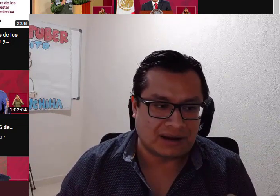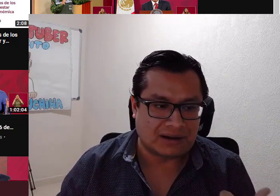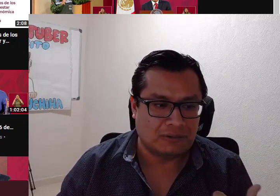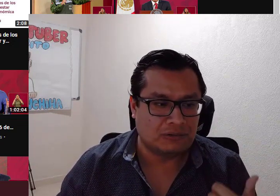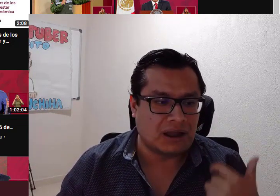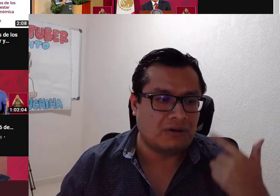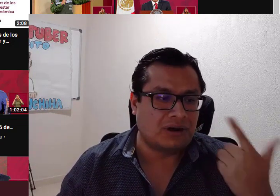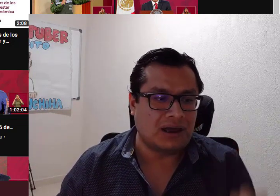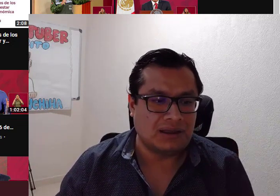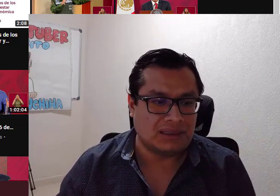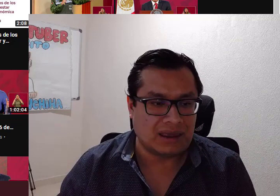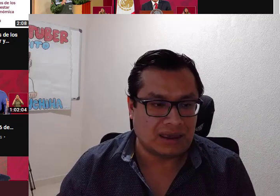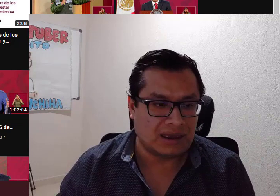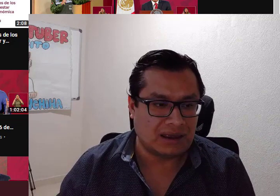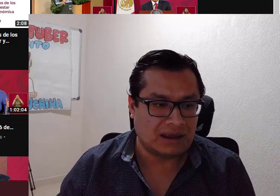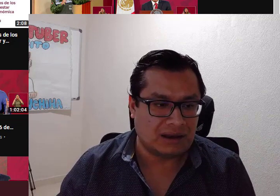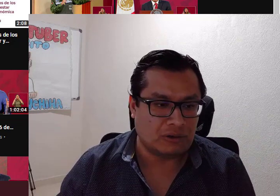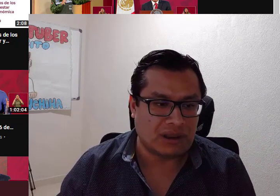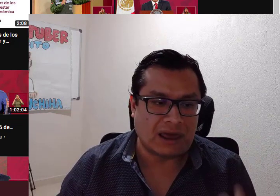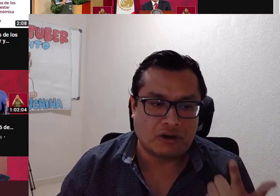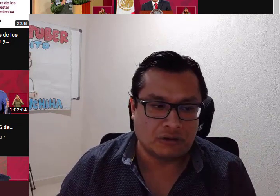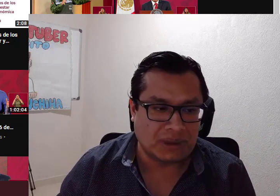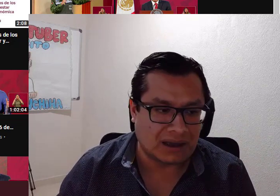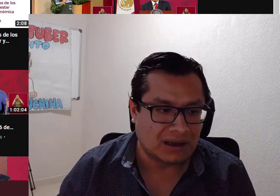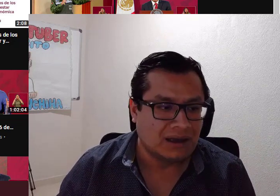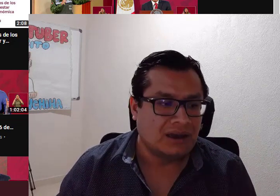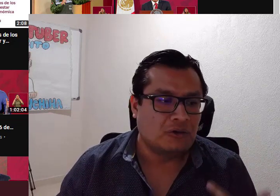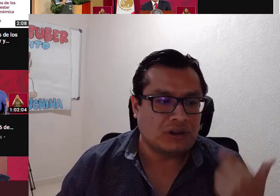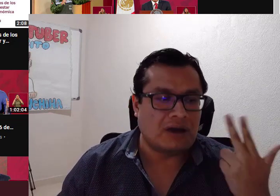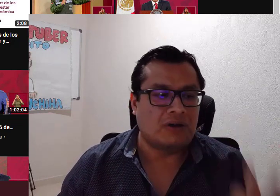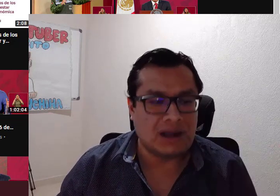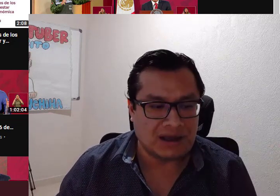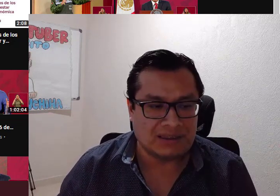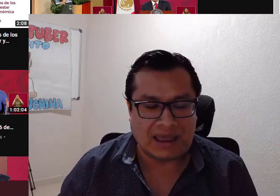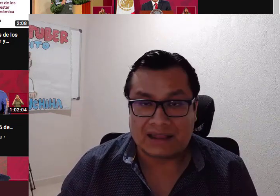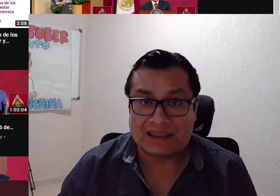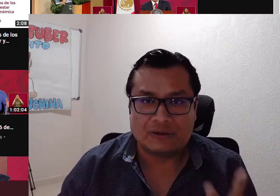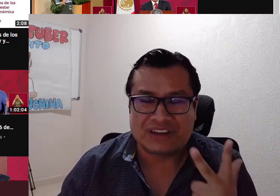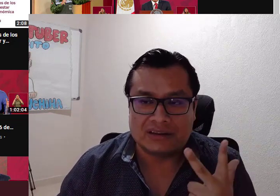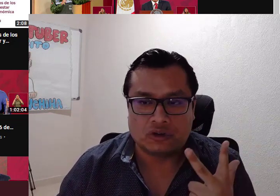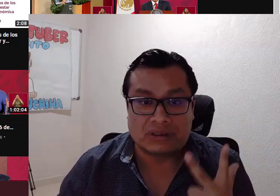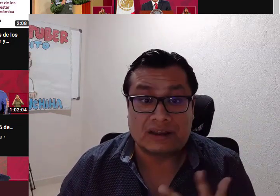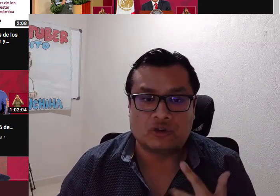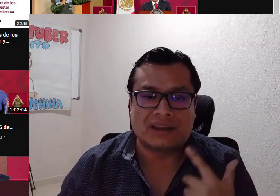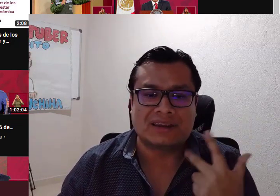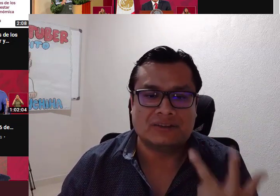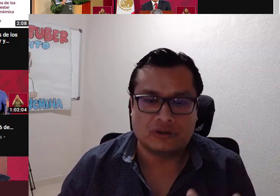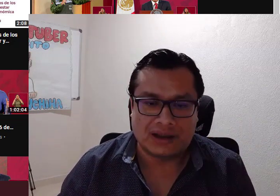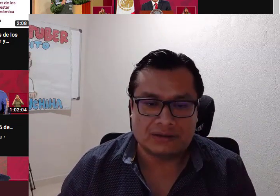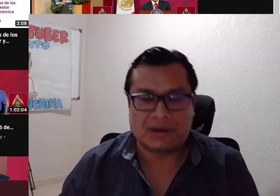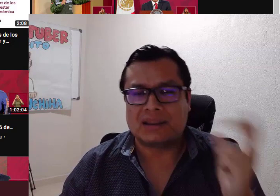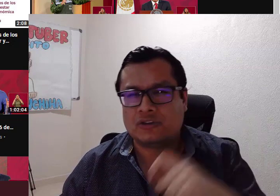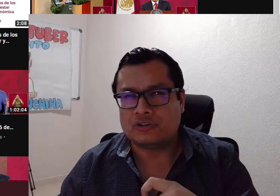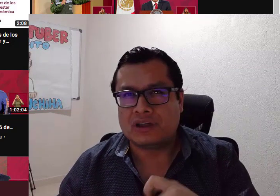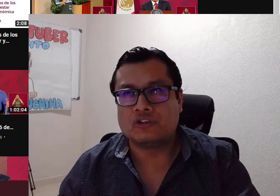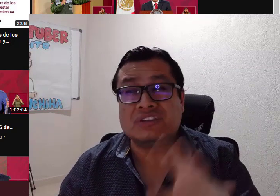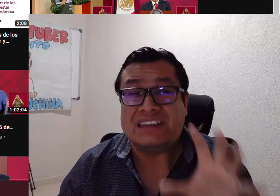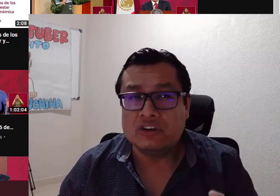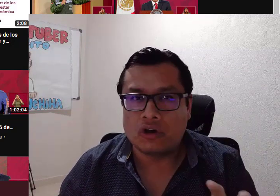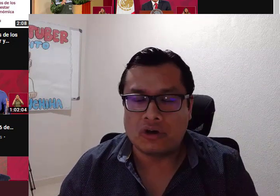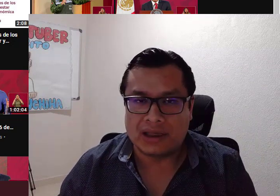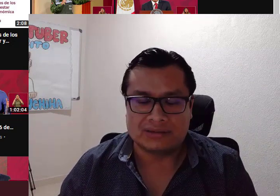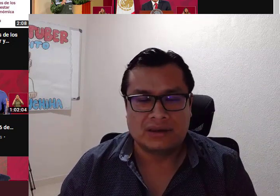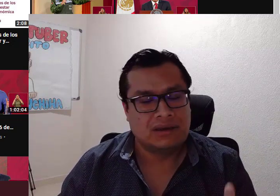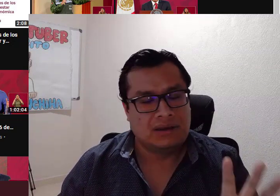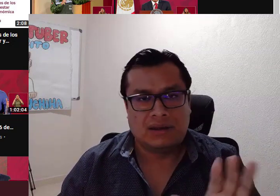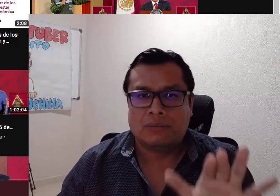de bienestar, una hora de lo de la economía, una hora de gatel. O sea, son tres horas adicionales más las dos horas son